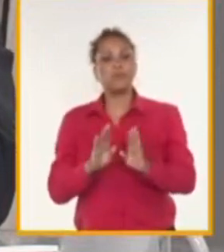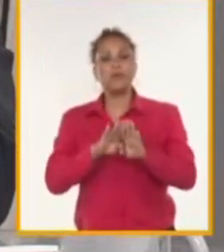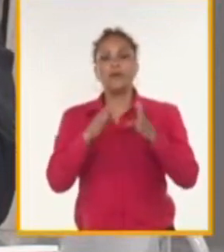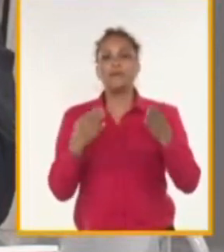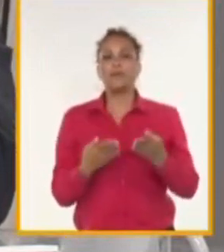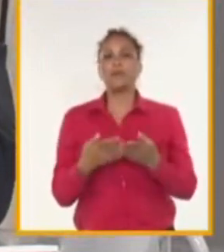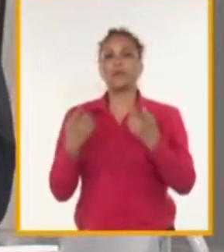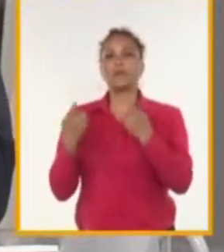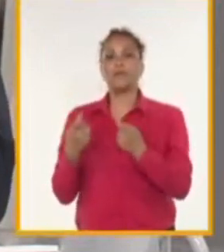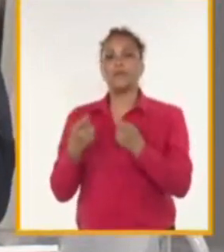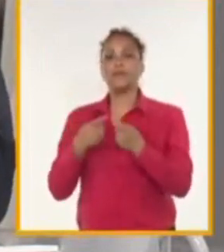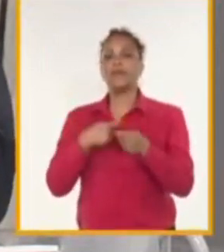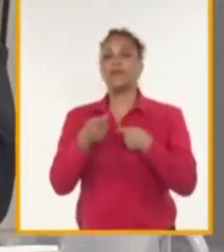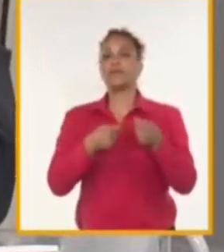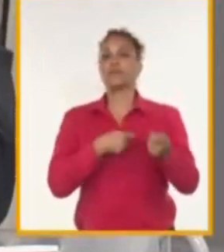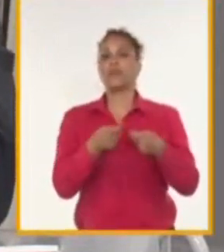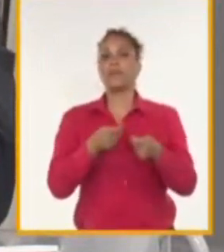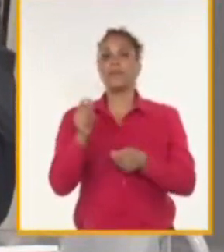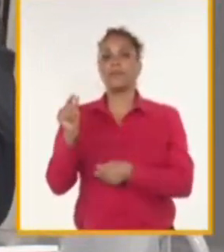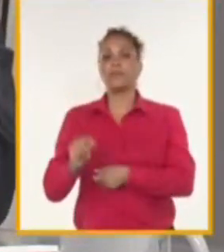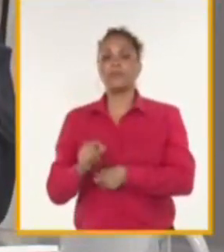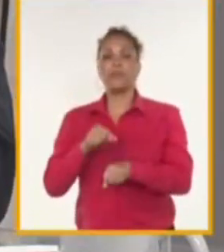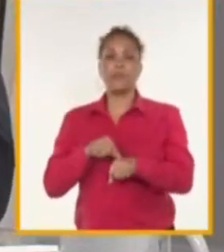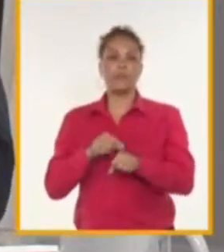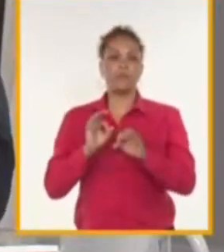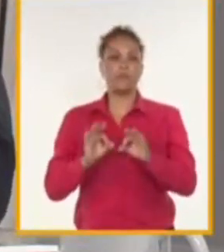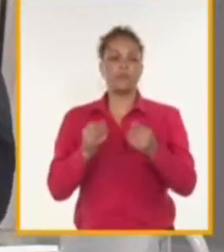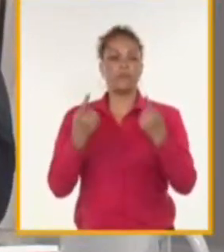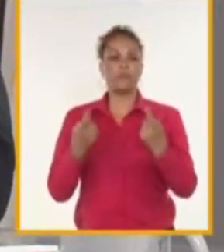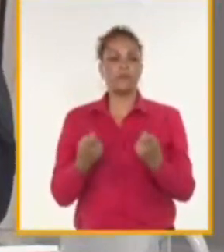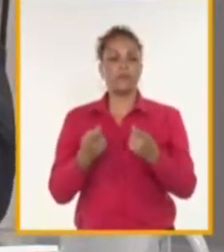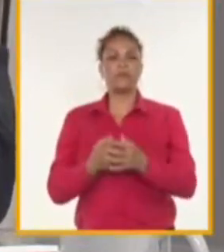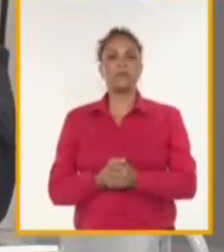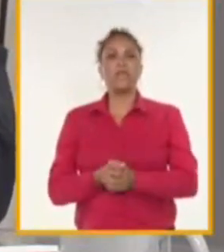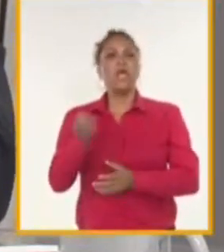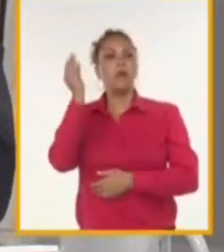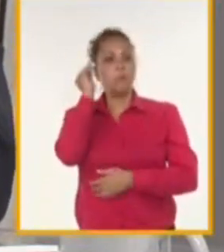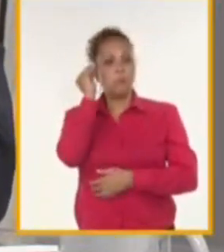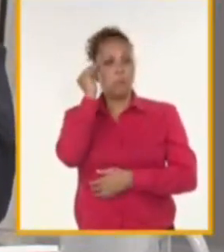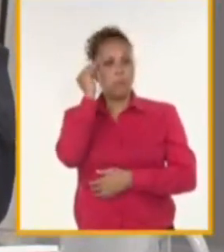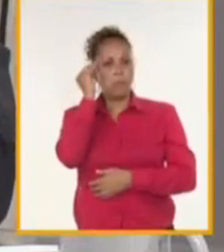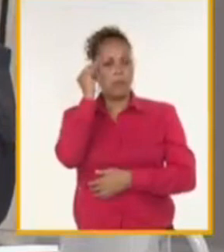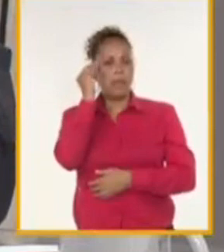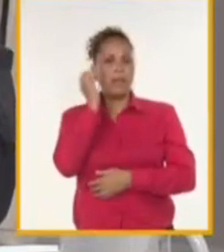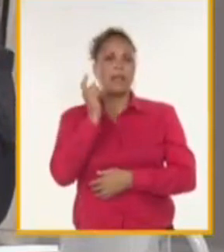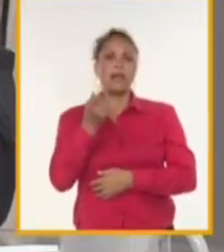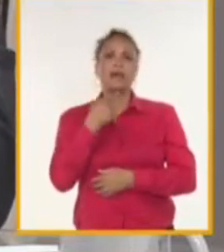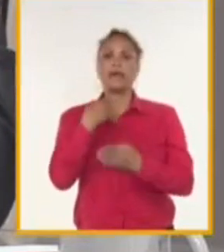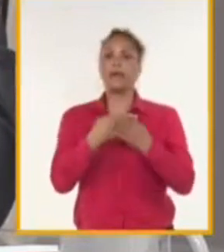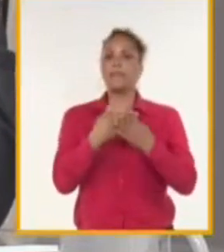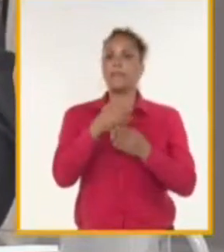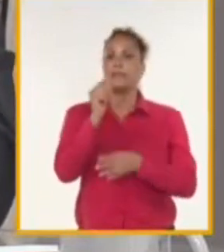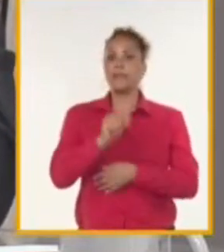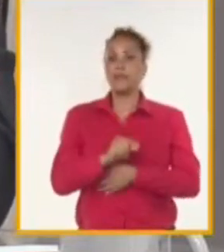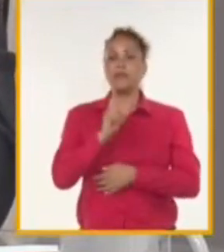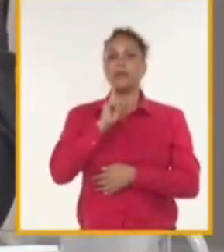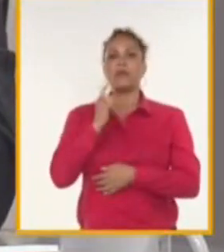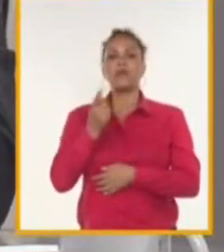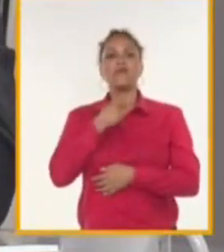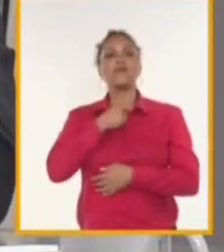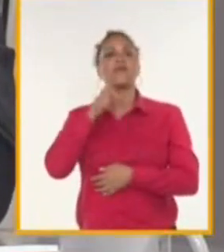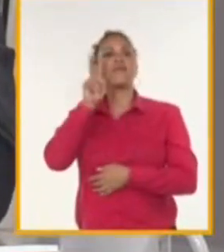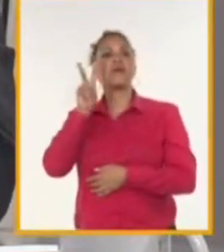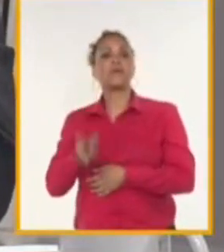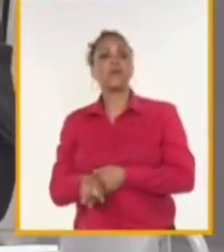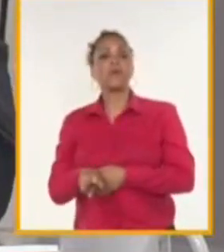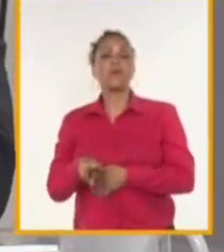inversionistas en el momento que los requieren. Hay mucha comprensión por parte de los inversionistas de evaluar